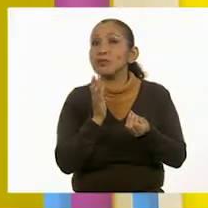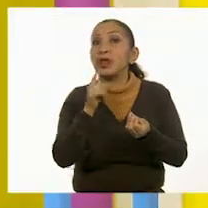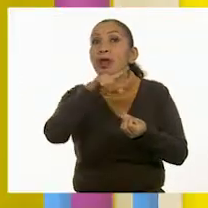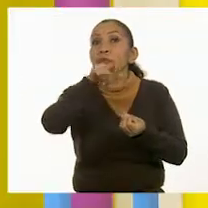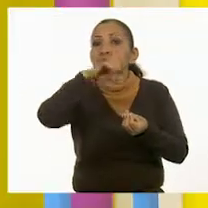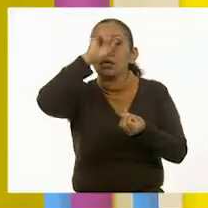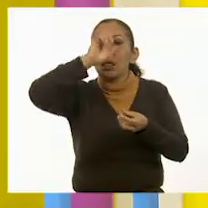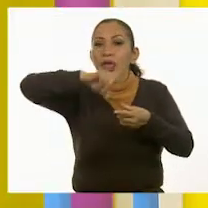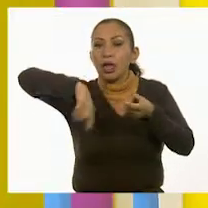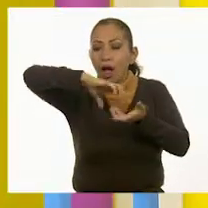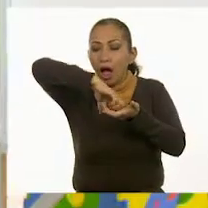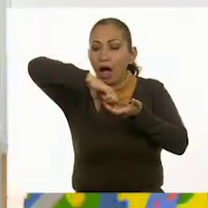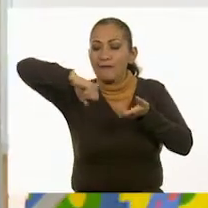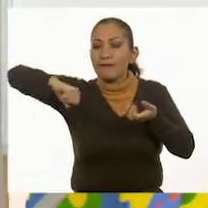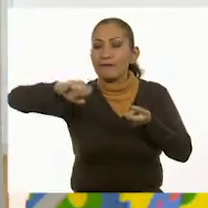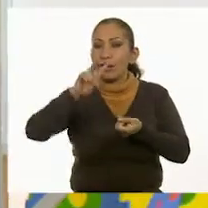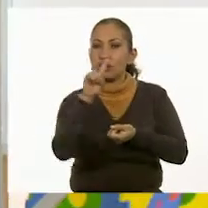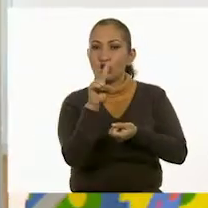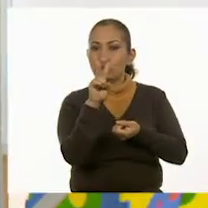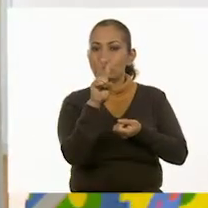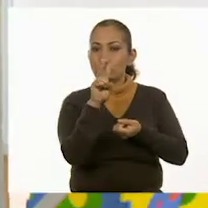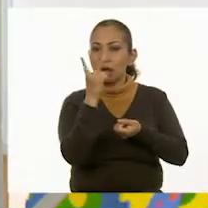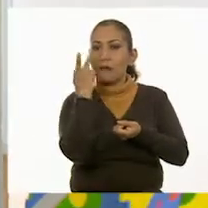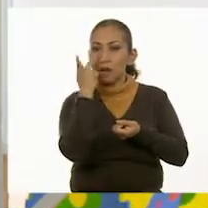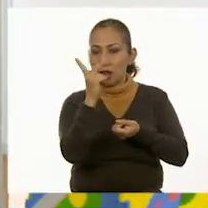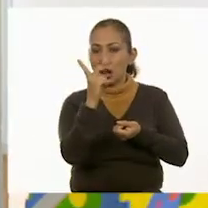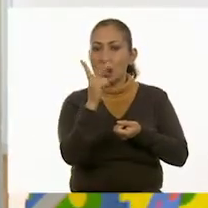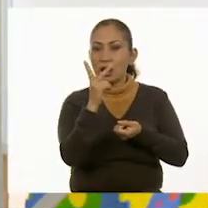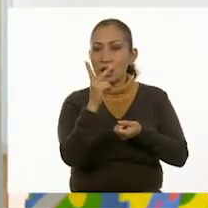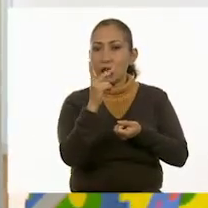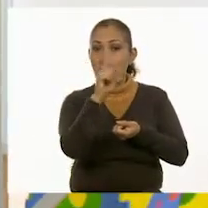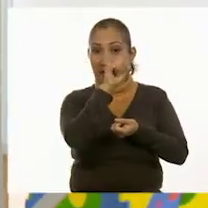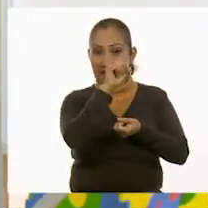quitas 2. Le quitamos 2. Vamos a quitar 2.